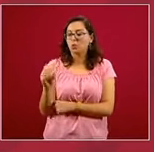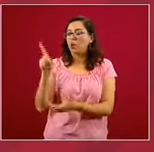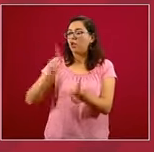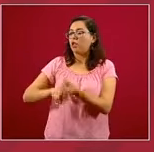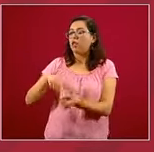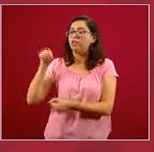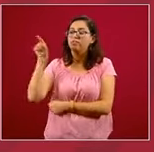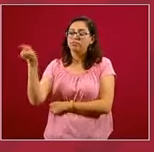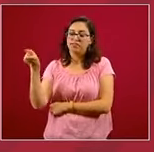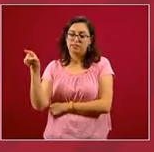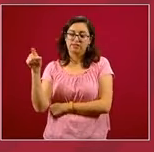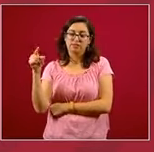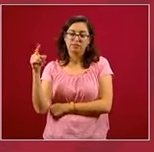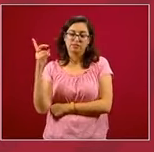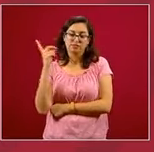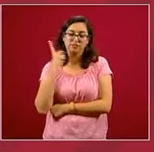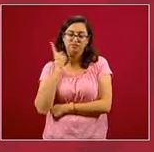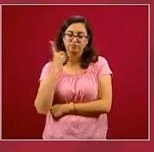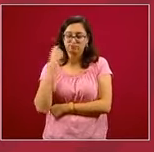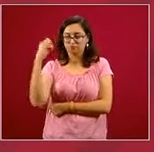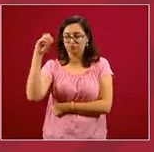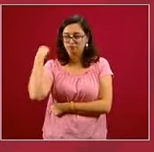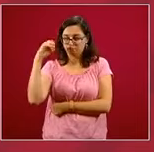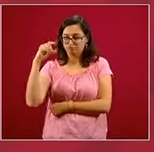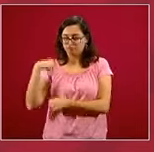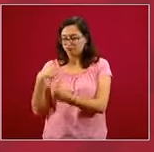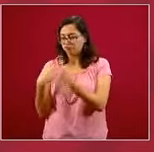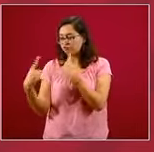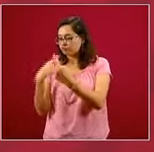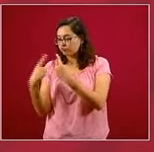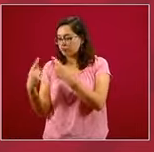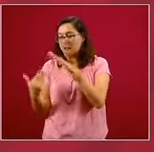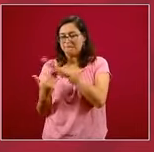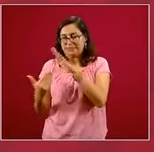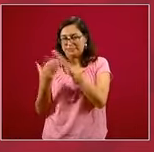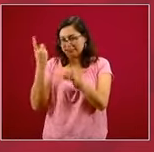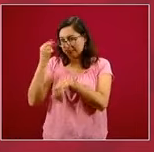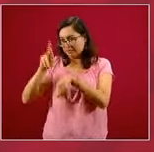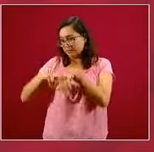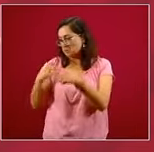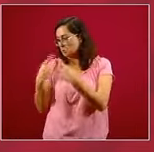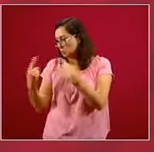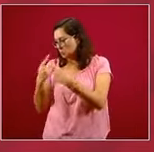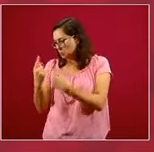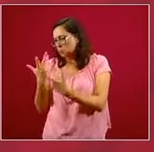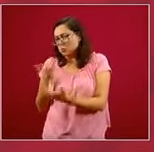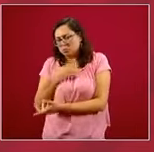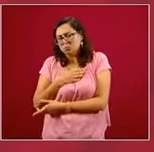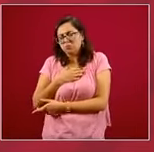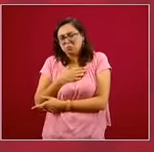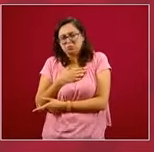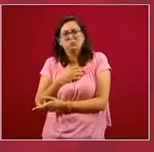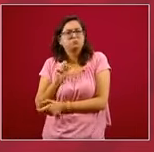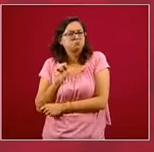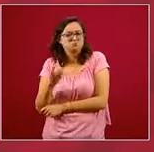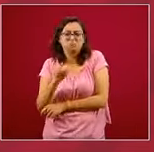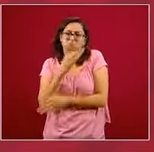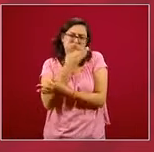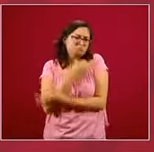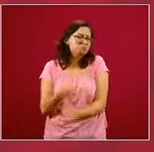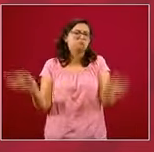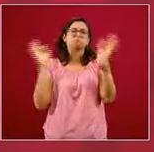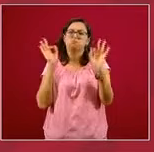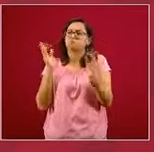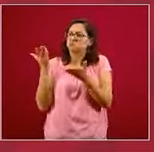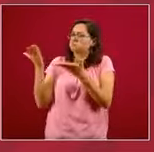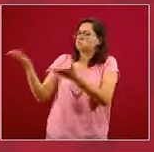Congreso de Oaxaca, de la Mesa Directiva y celebré públicamente que había ocurrido